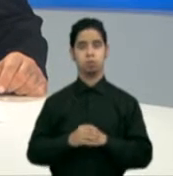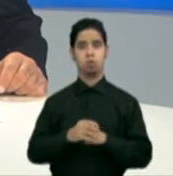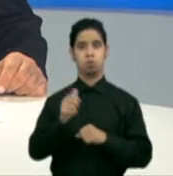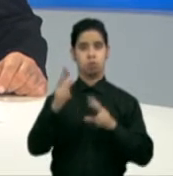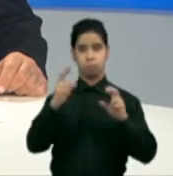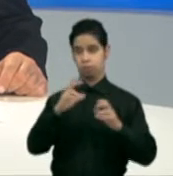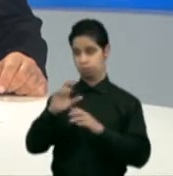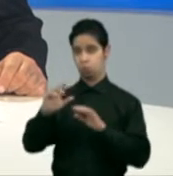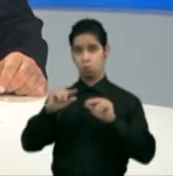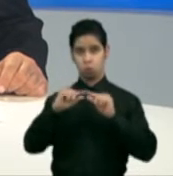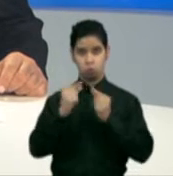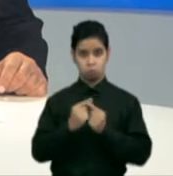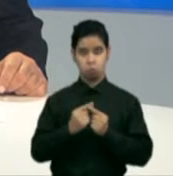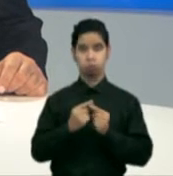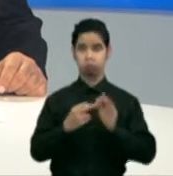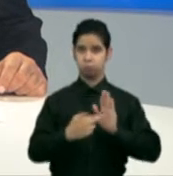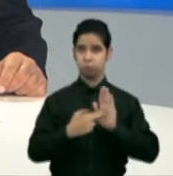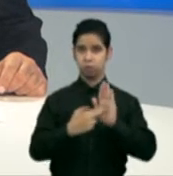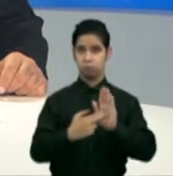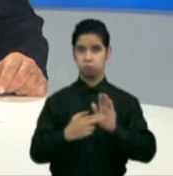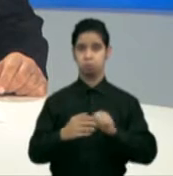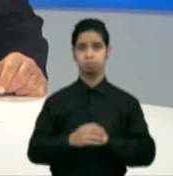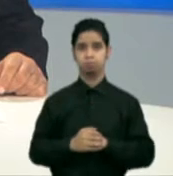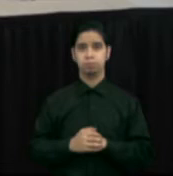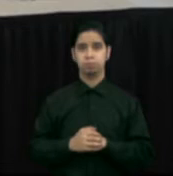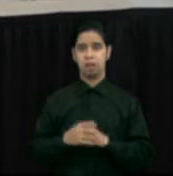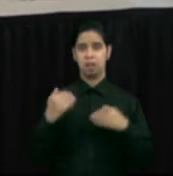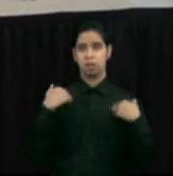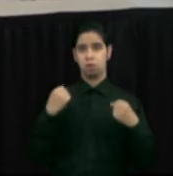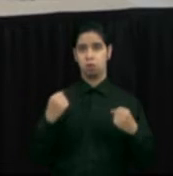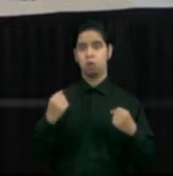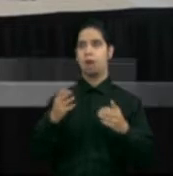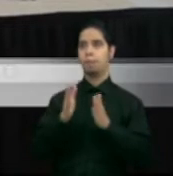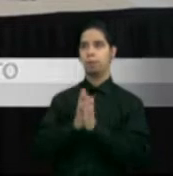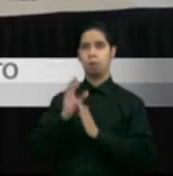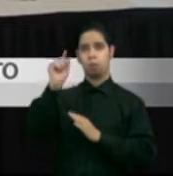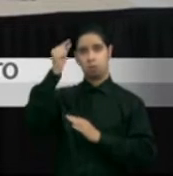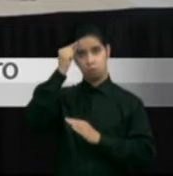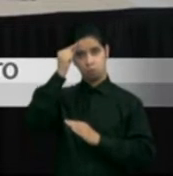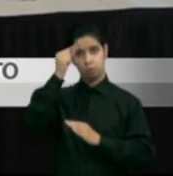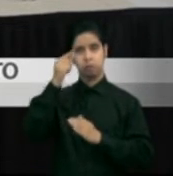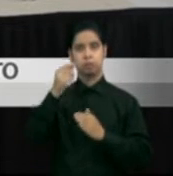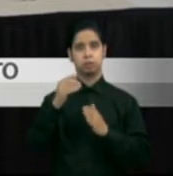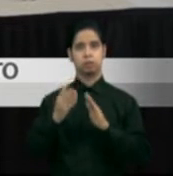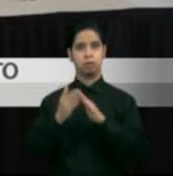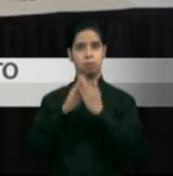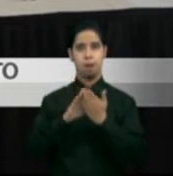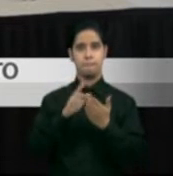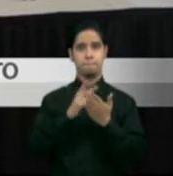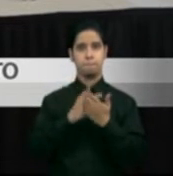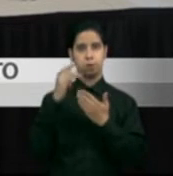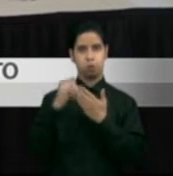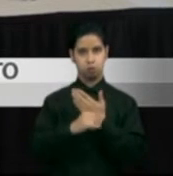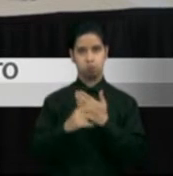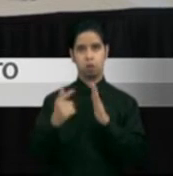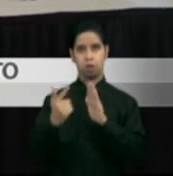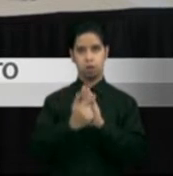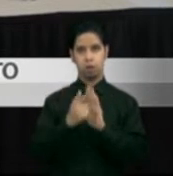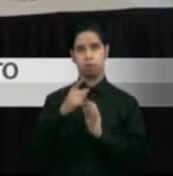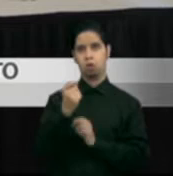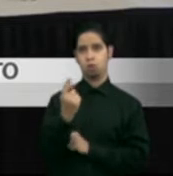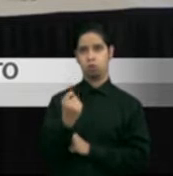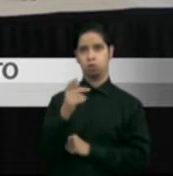varios sectores relacionados a la salud pidió al gobernador que convierte en ley el proyecto de la Cámara 1185 que lo